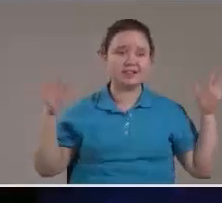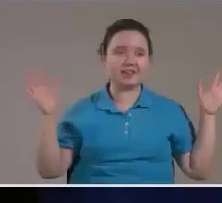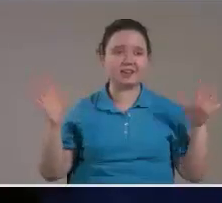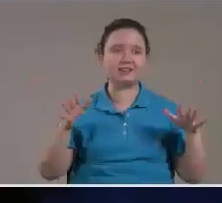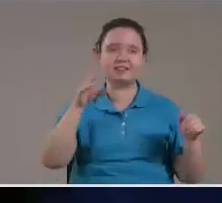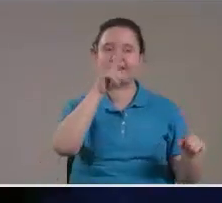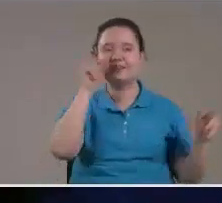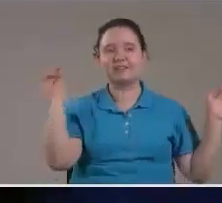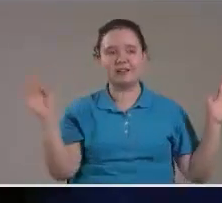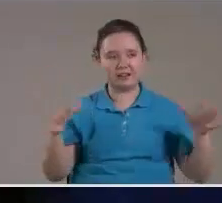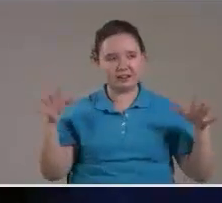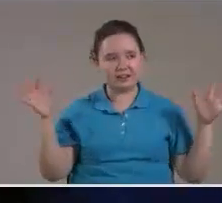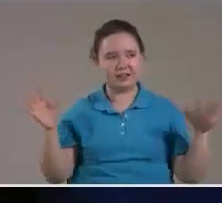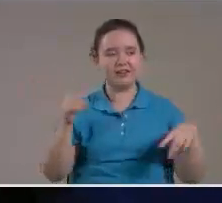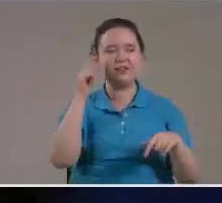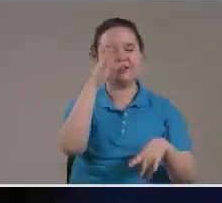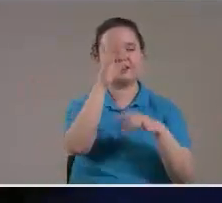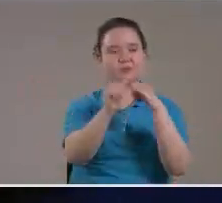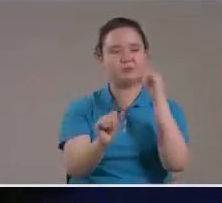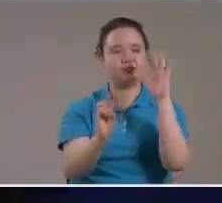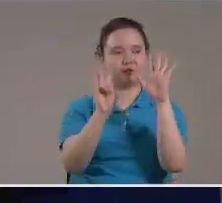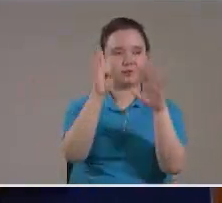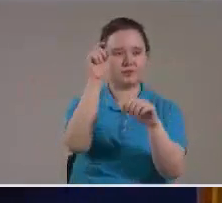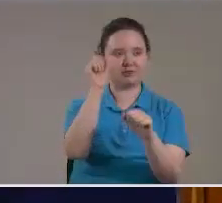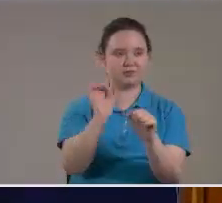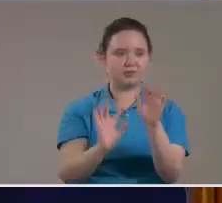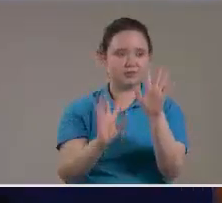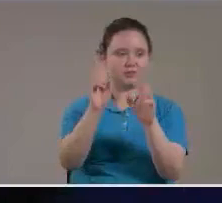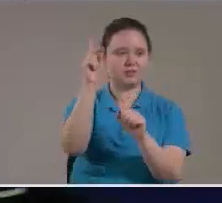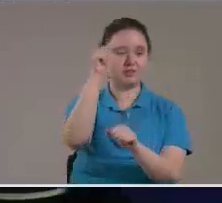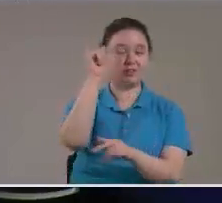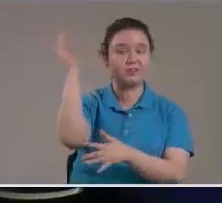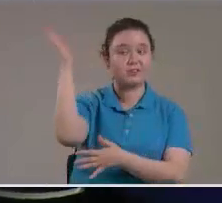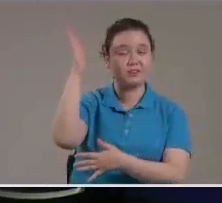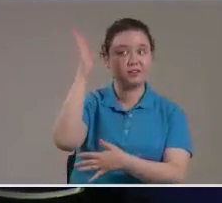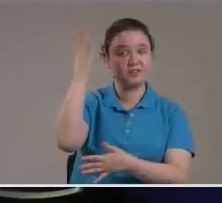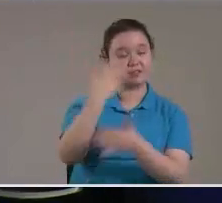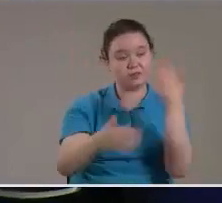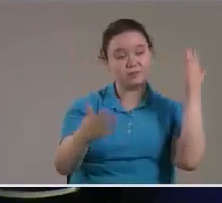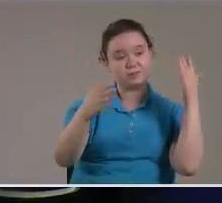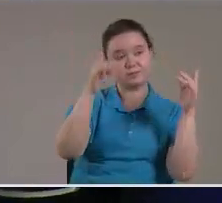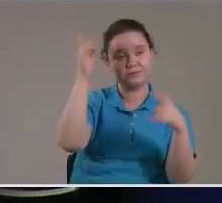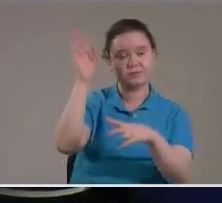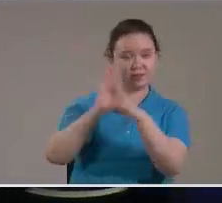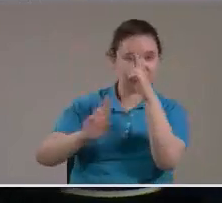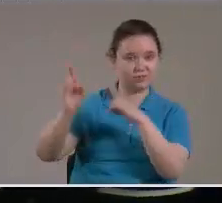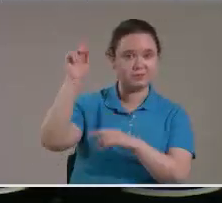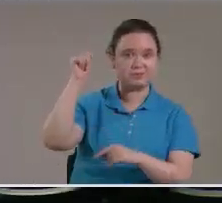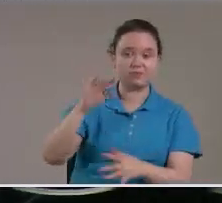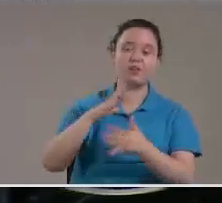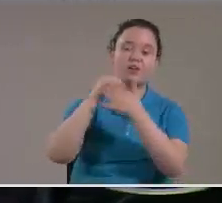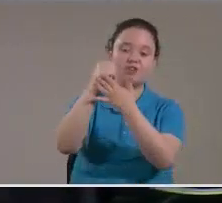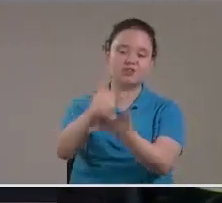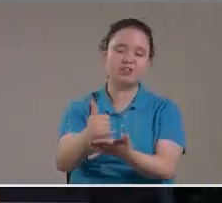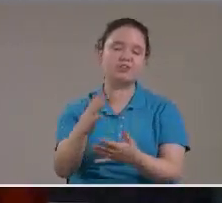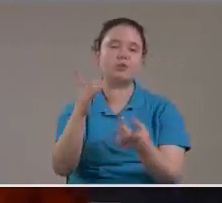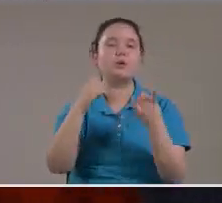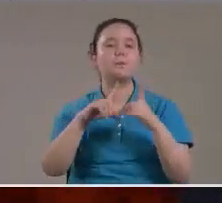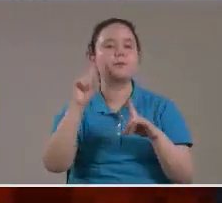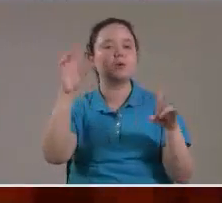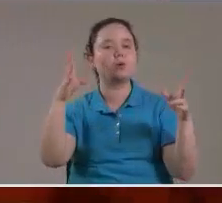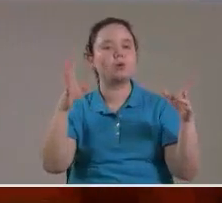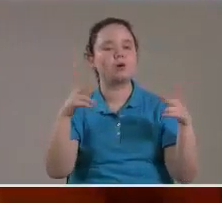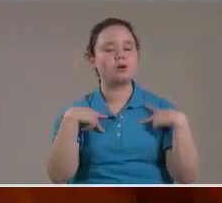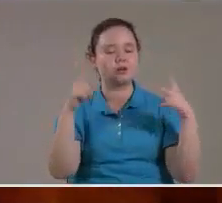812 Que ya se fue Regresó Y está ayudando Pero ahora mire pues Pero si hay un